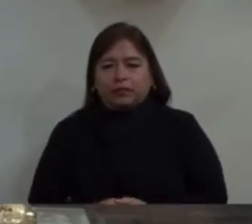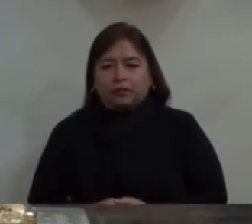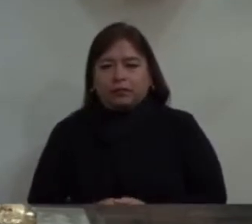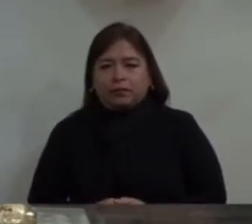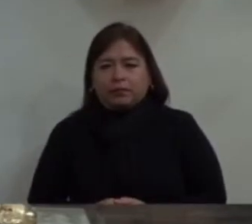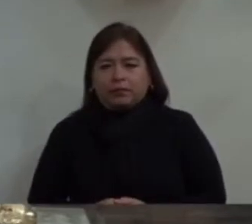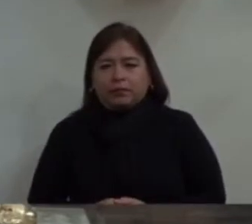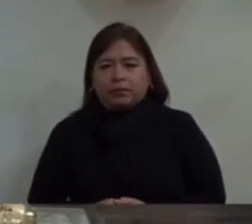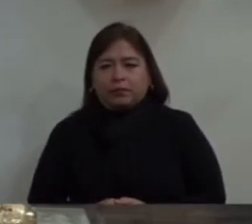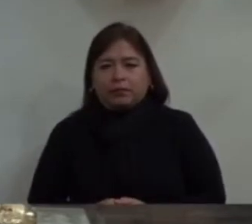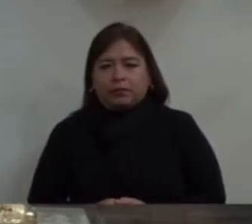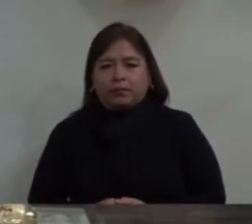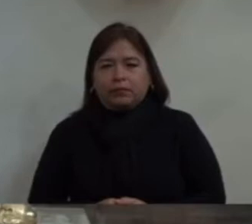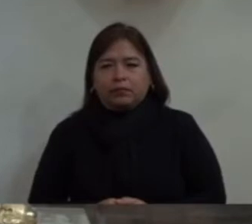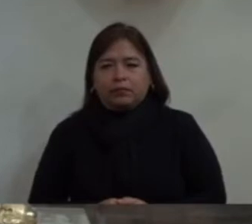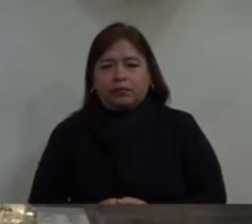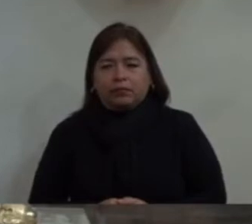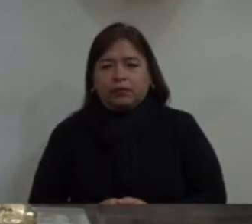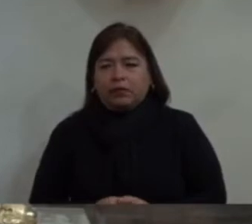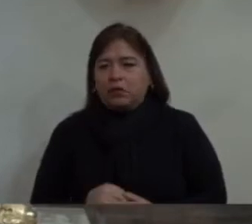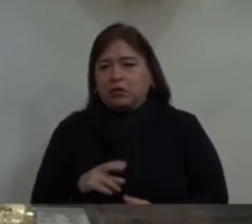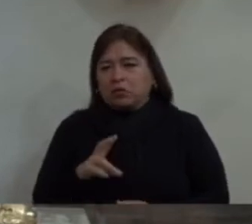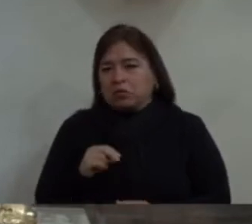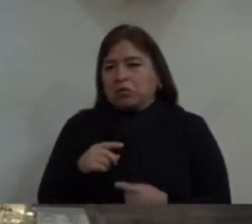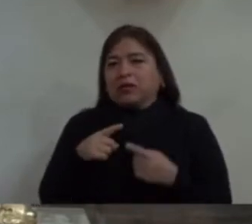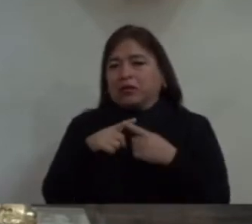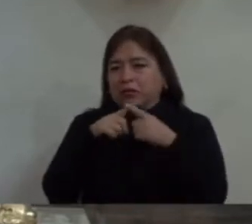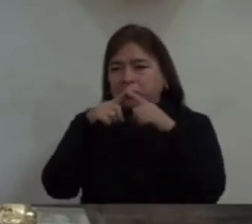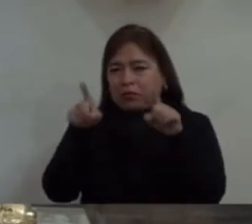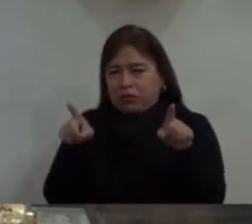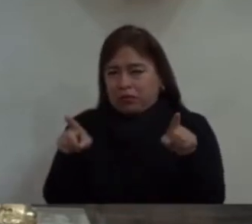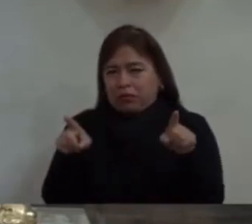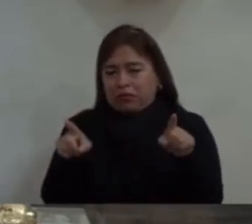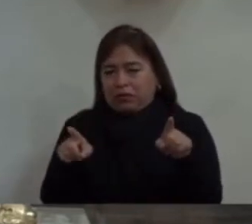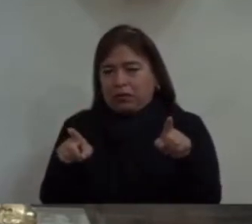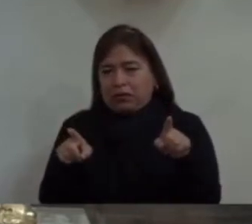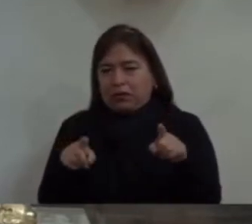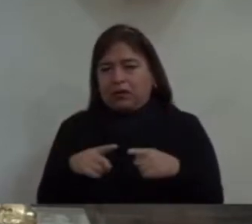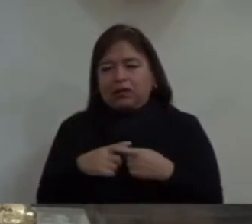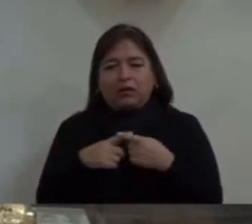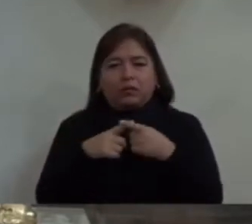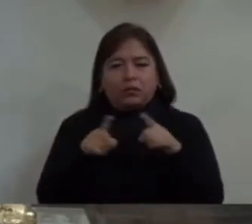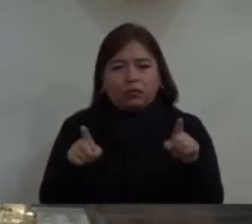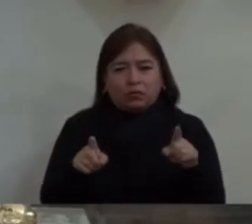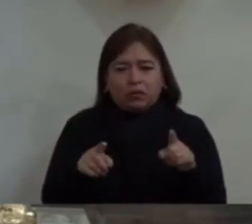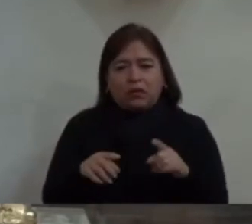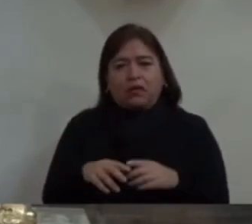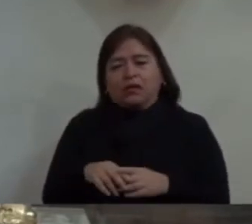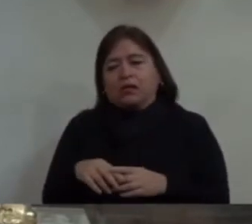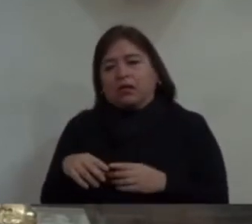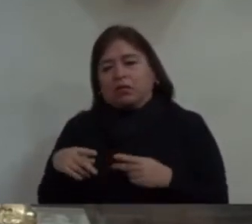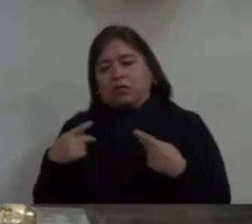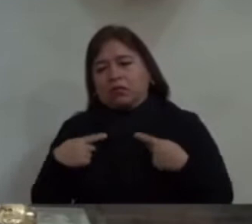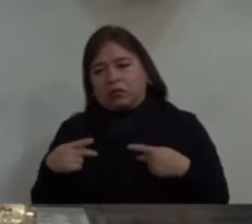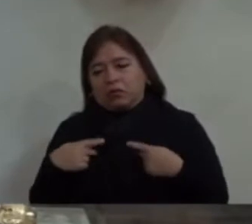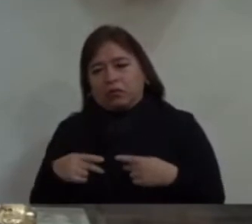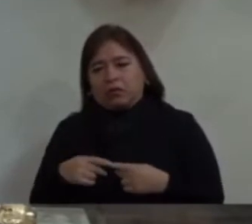de los demás seres vivientes, que nacen, crecen, se reproducen y mueren.